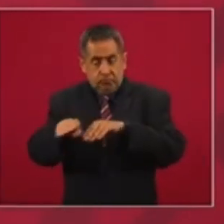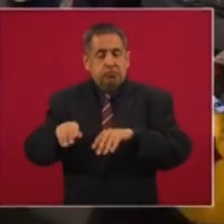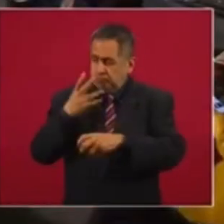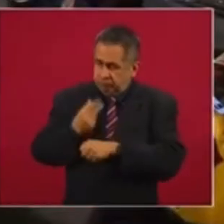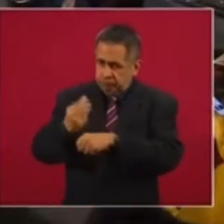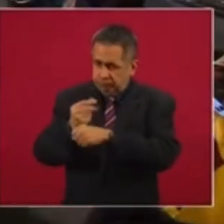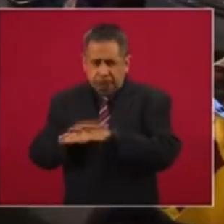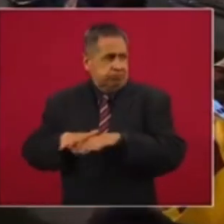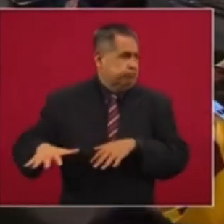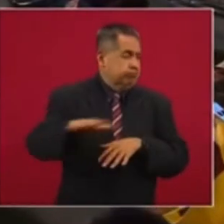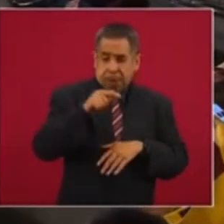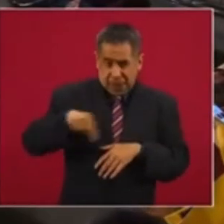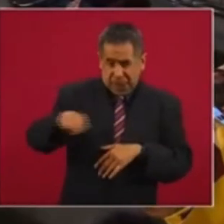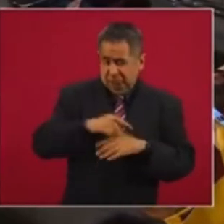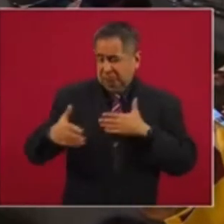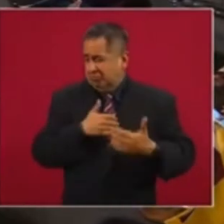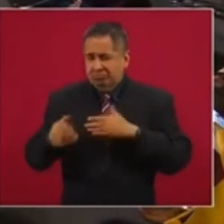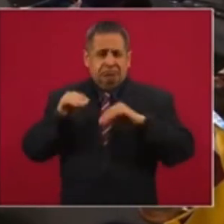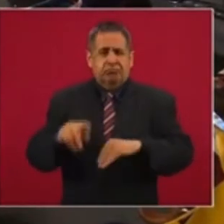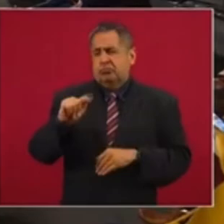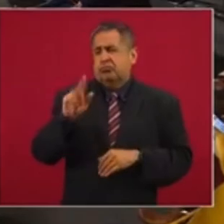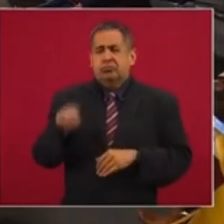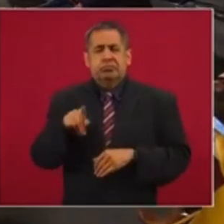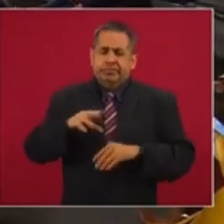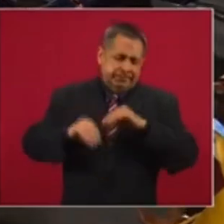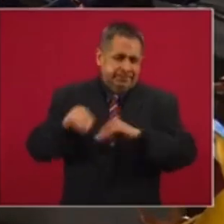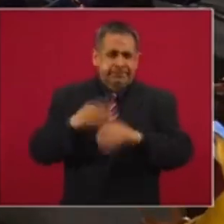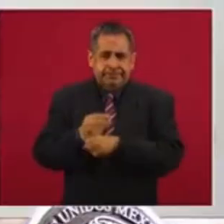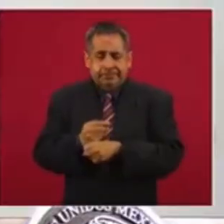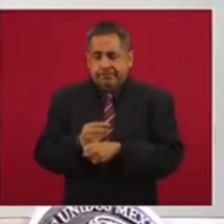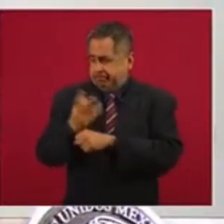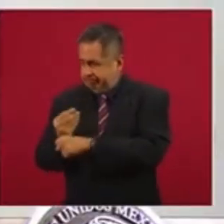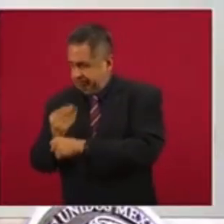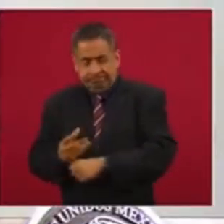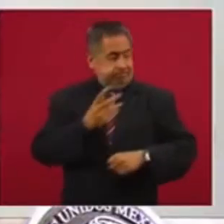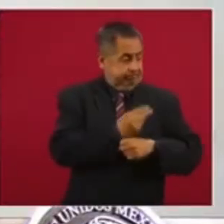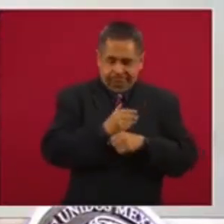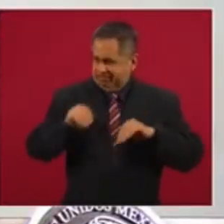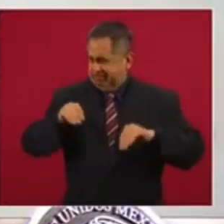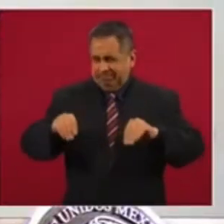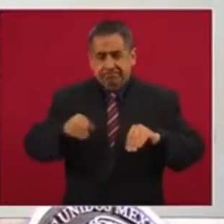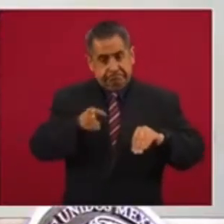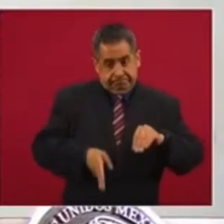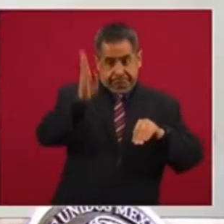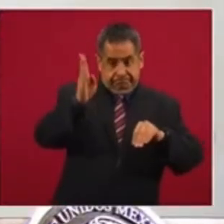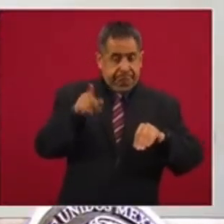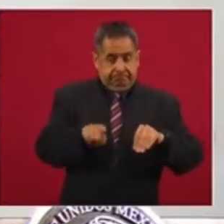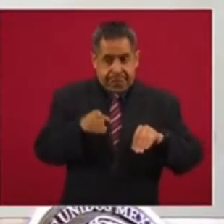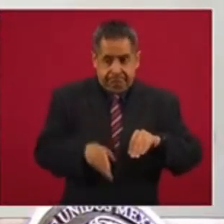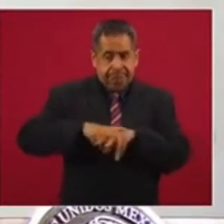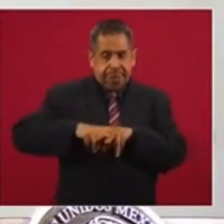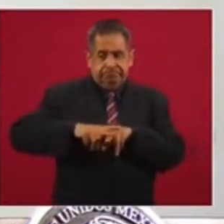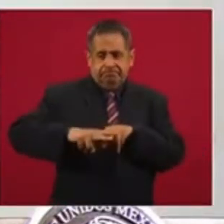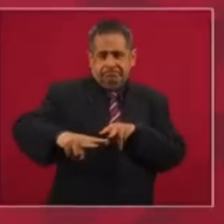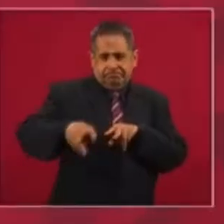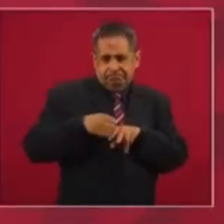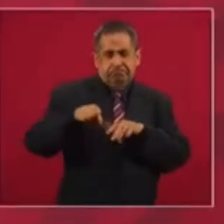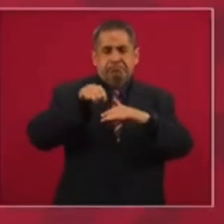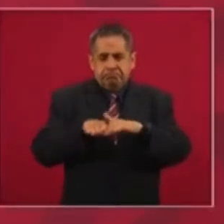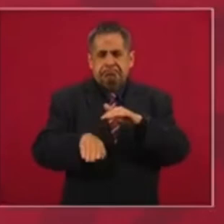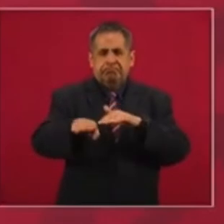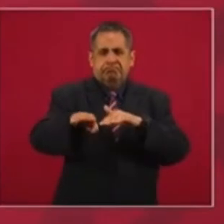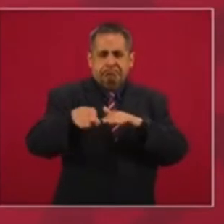por completo se va a modernizar de Tulum a Cancún y en medio va a ir la vía del tren. Entonces, con pasos a desniveles,